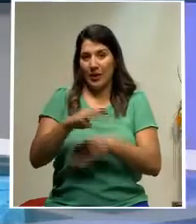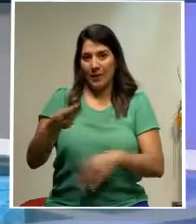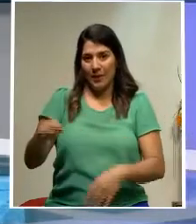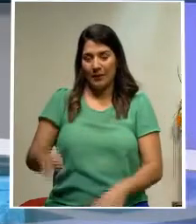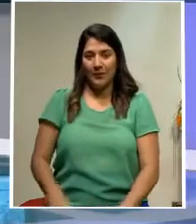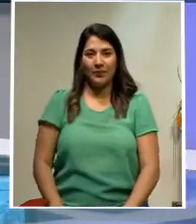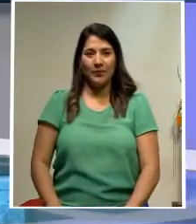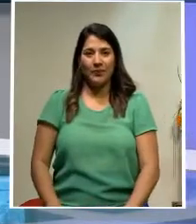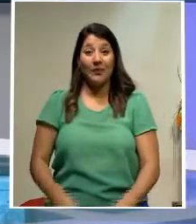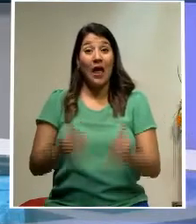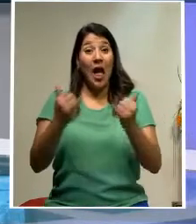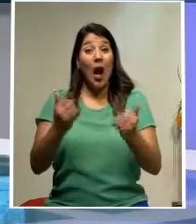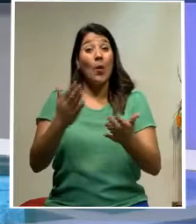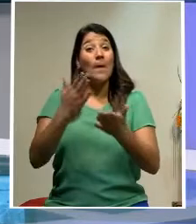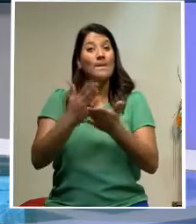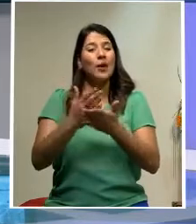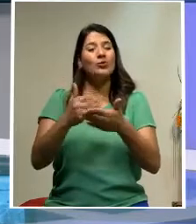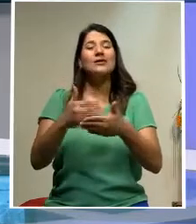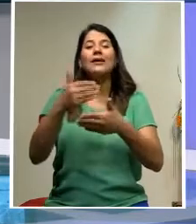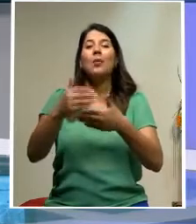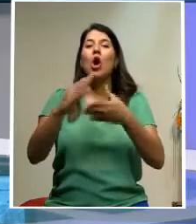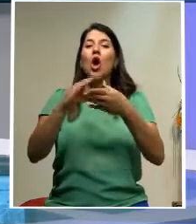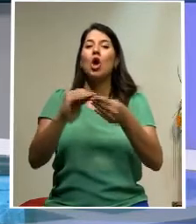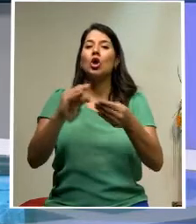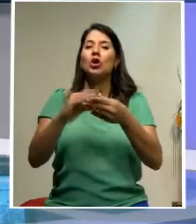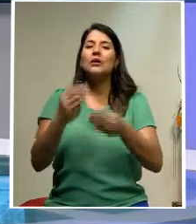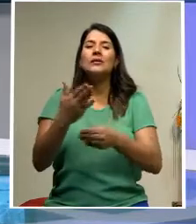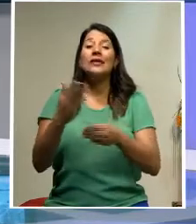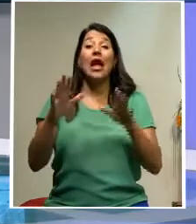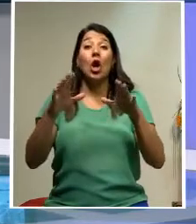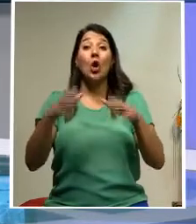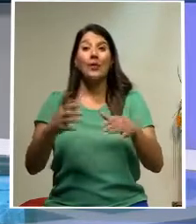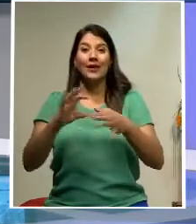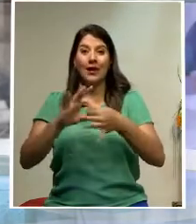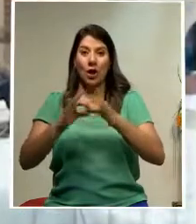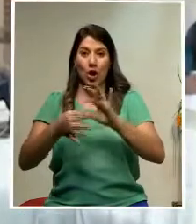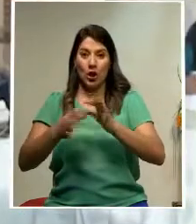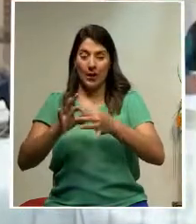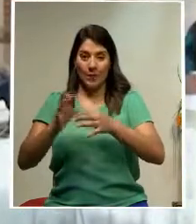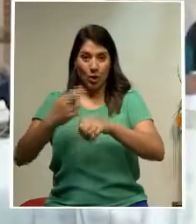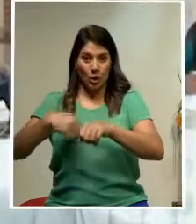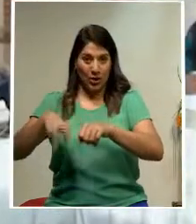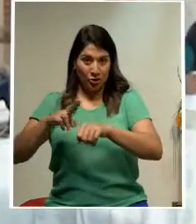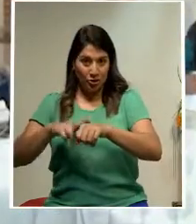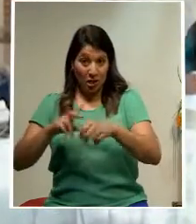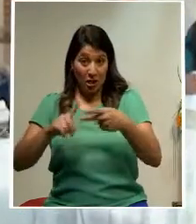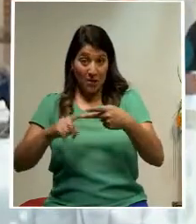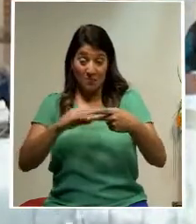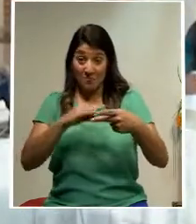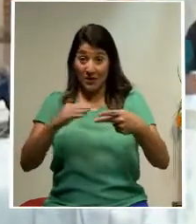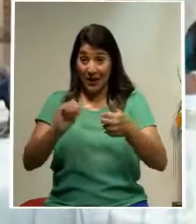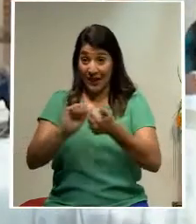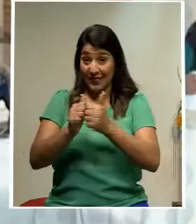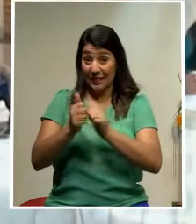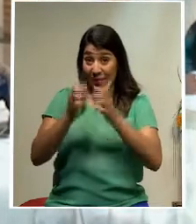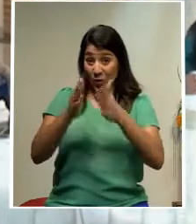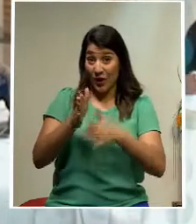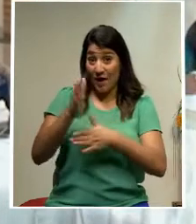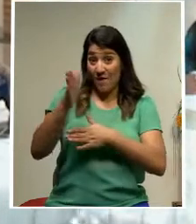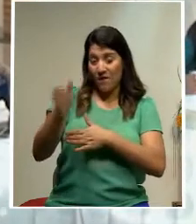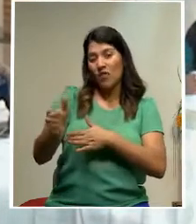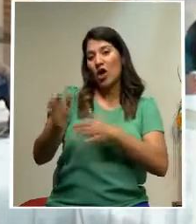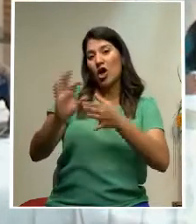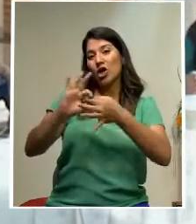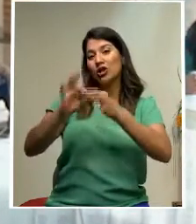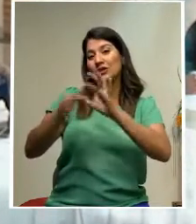Vamos a una pausa y al volver le contamos que el Comité Olímpico Nacional y algunos de los atletas que representaron a Costa Rica